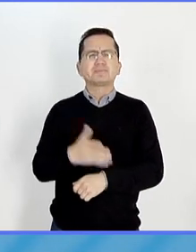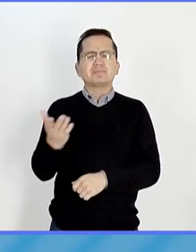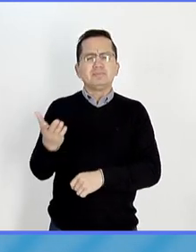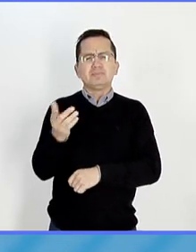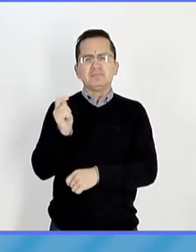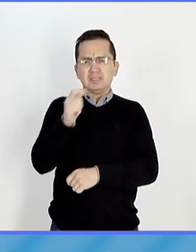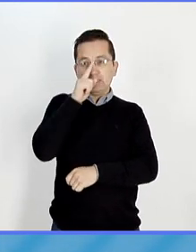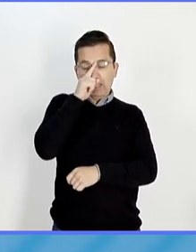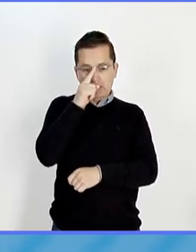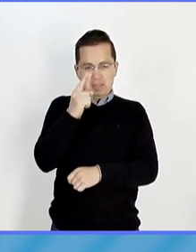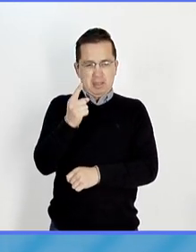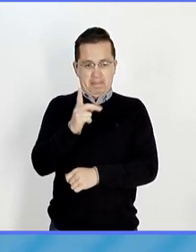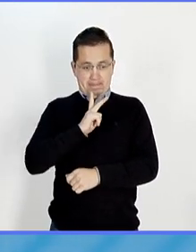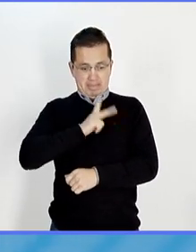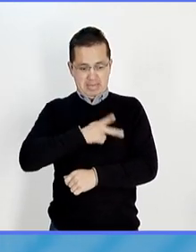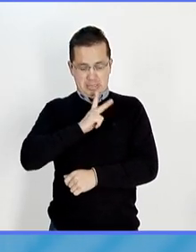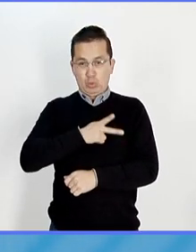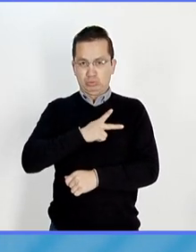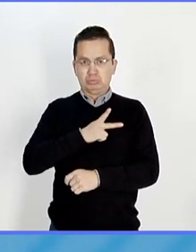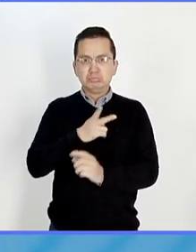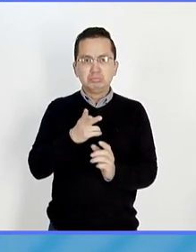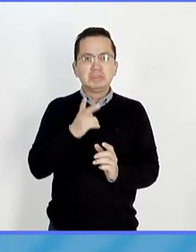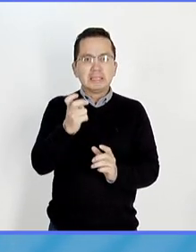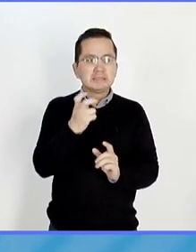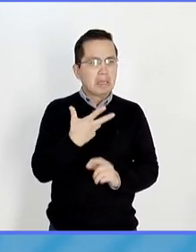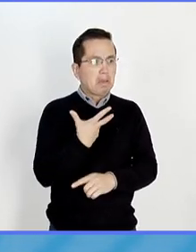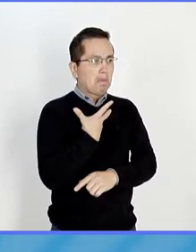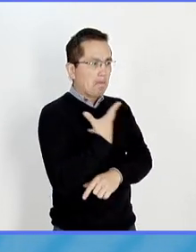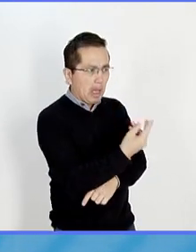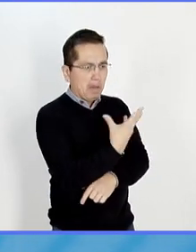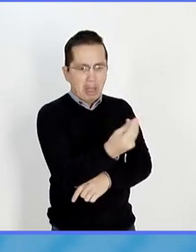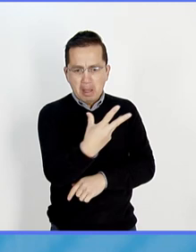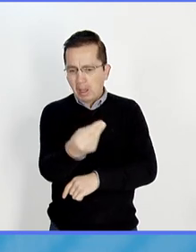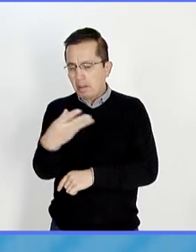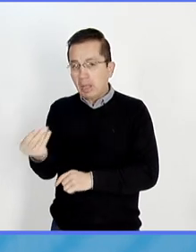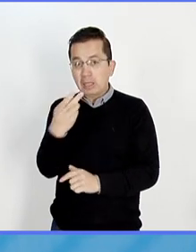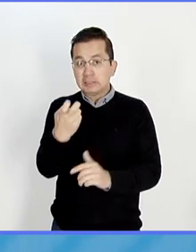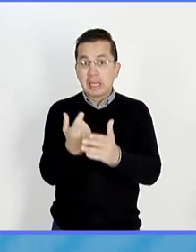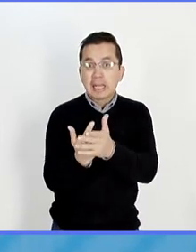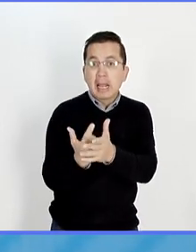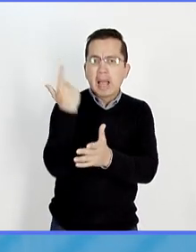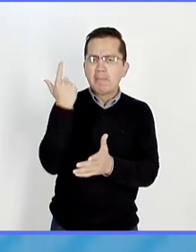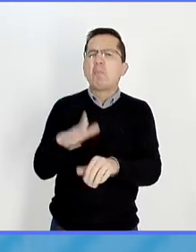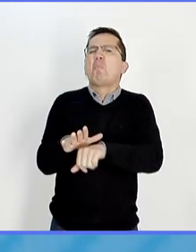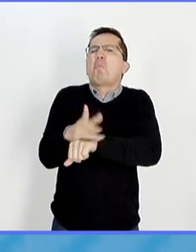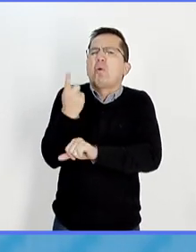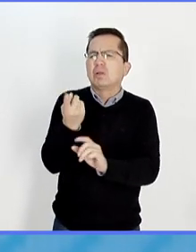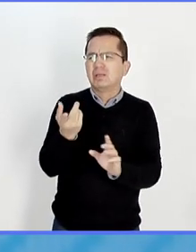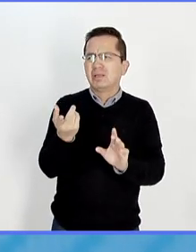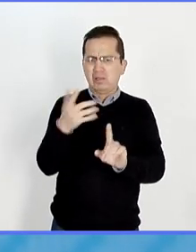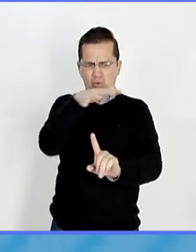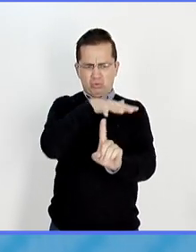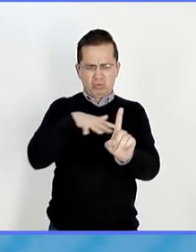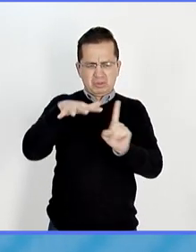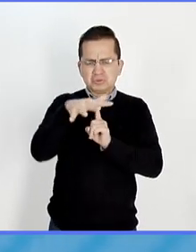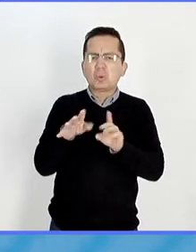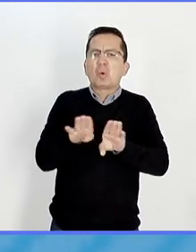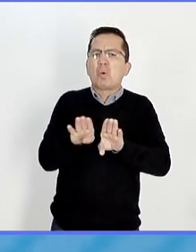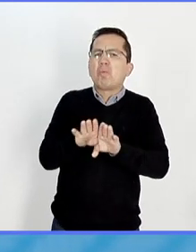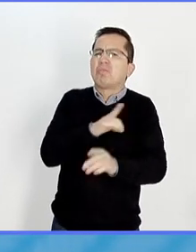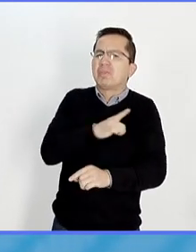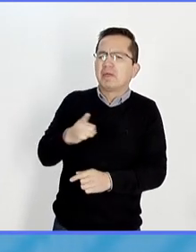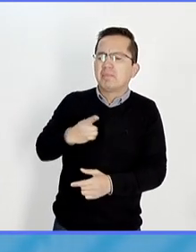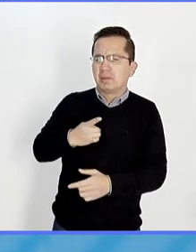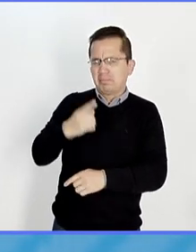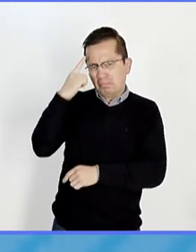para que se generen estos virus y creen un impacto importante en la salud de las personas? Sí,